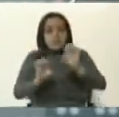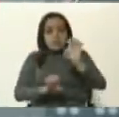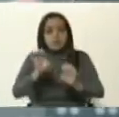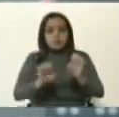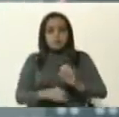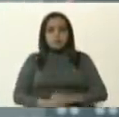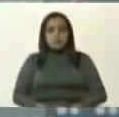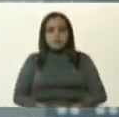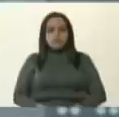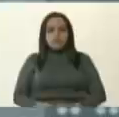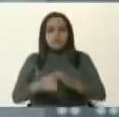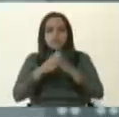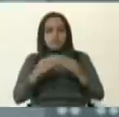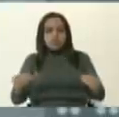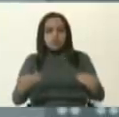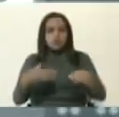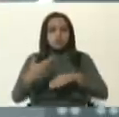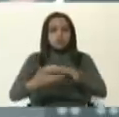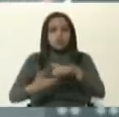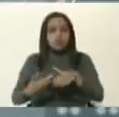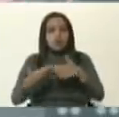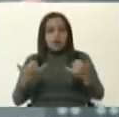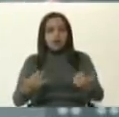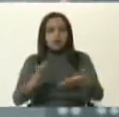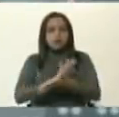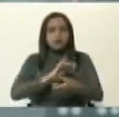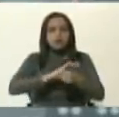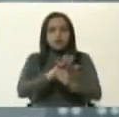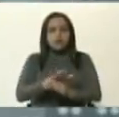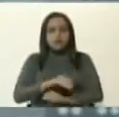de toda la situación a nivel nacional.